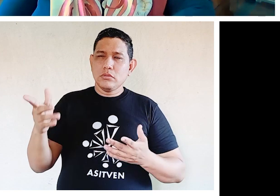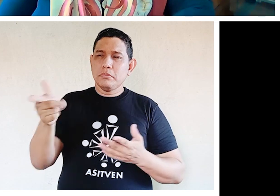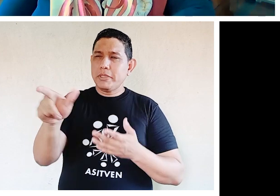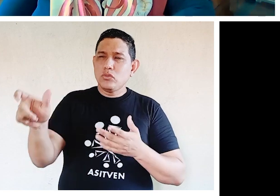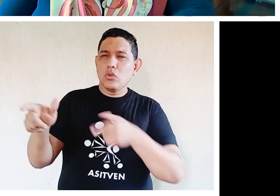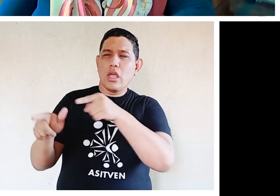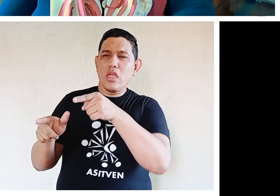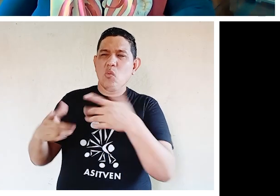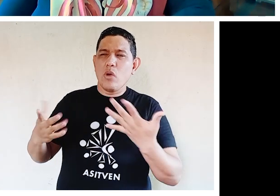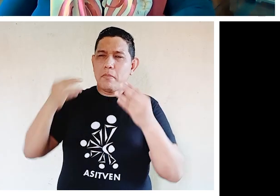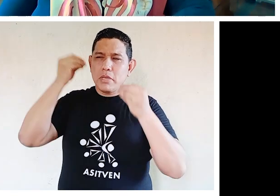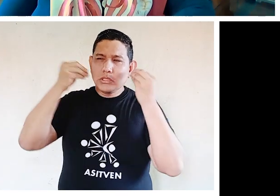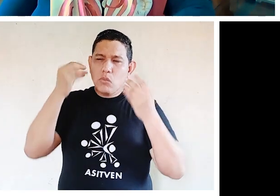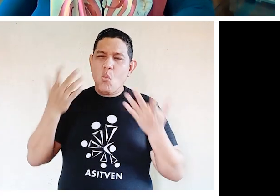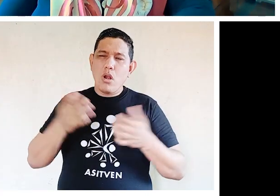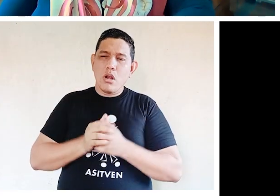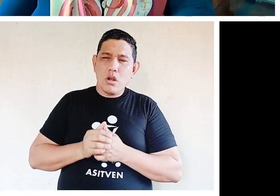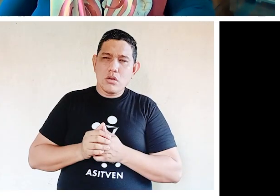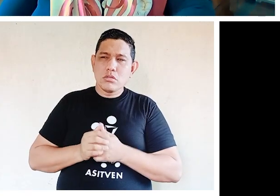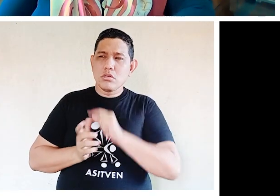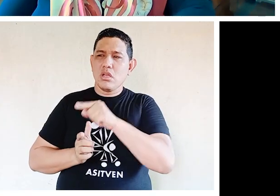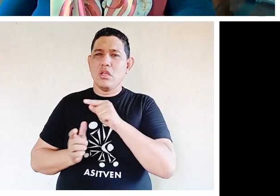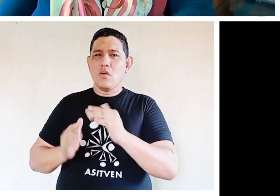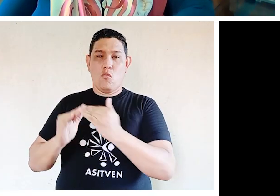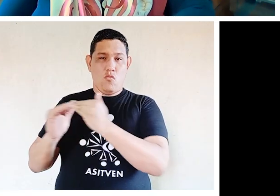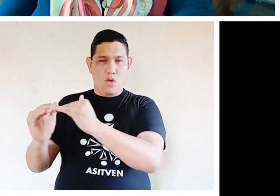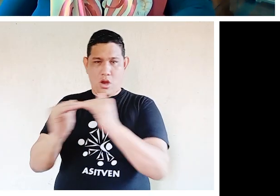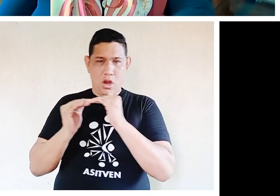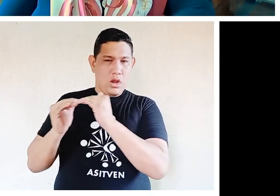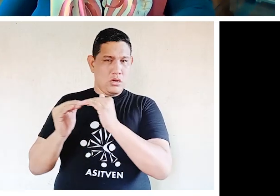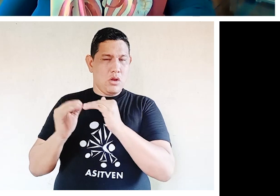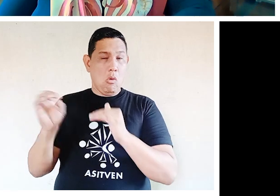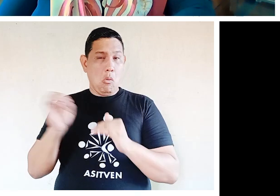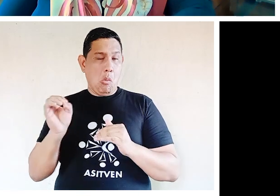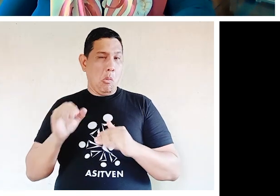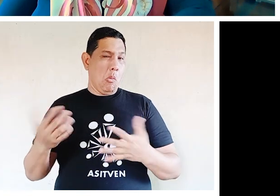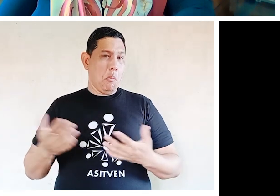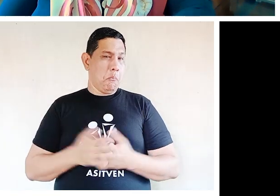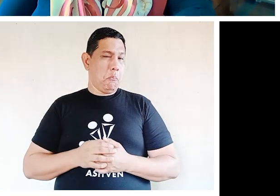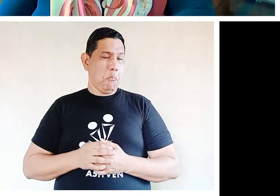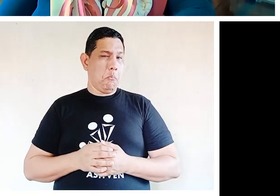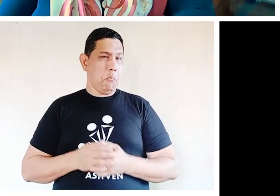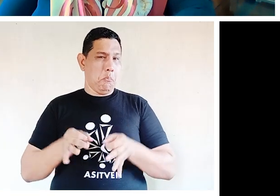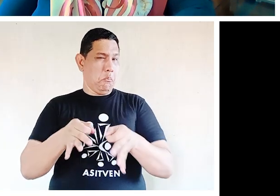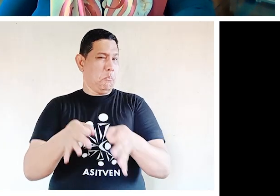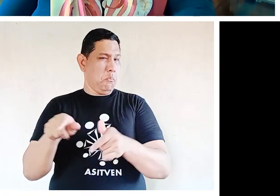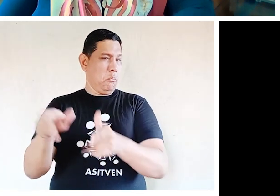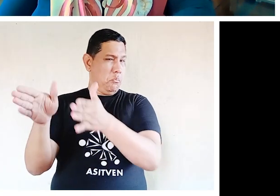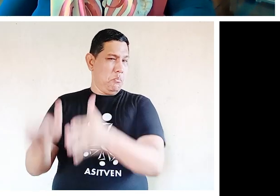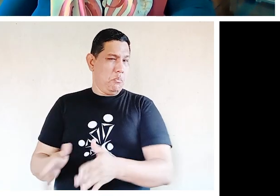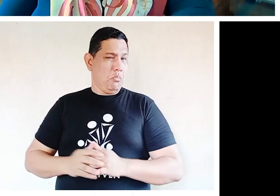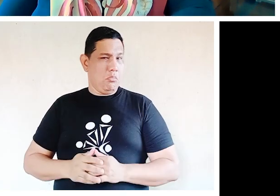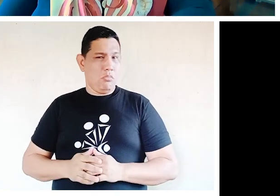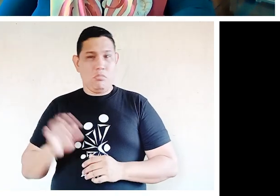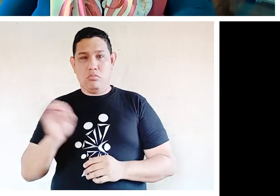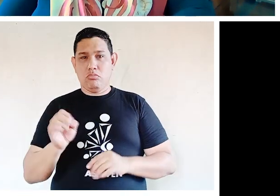cliente, en un cliente estándar, en un cliente, por lo general pensamos en que nuestros